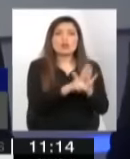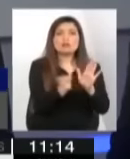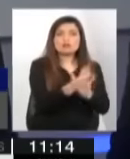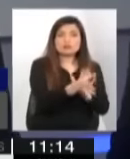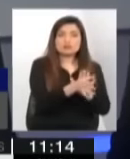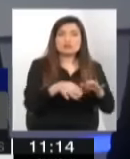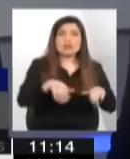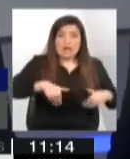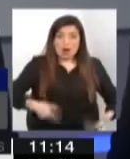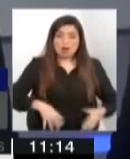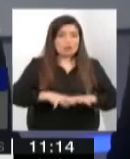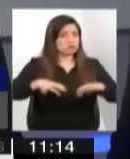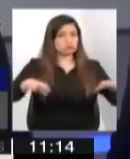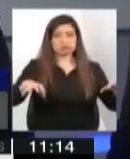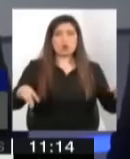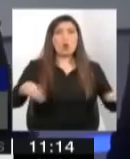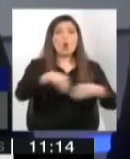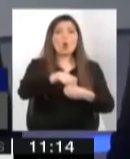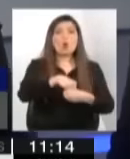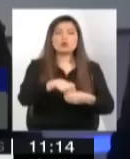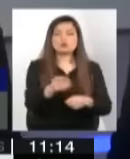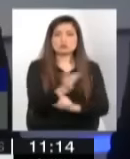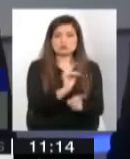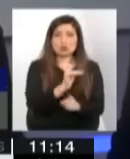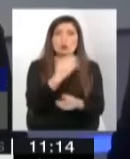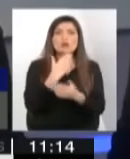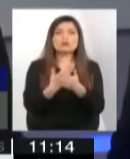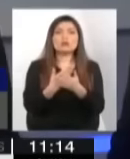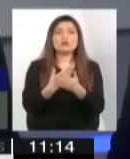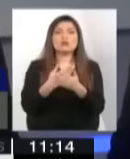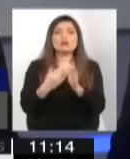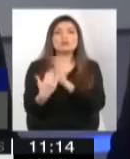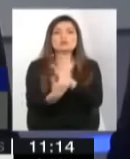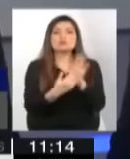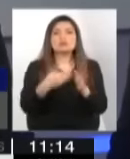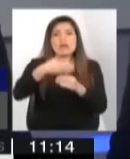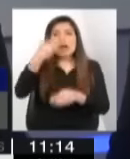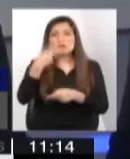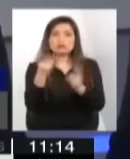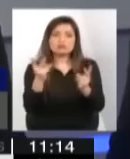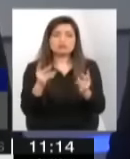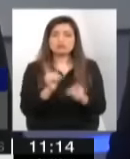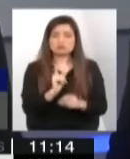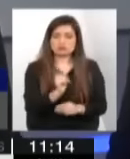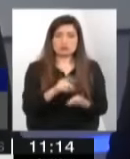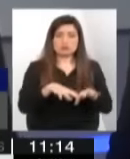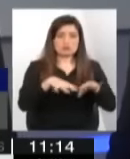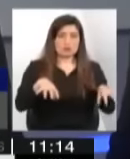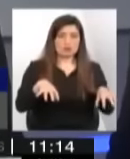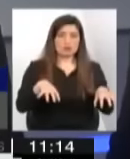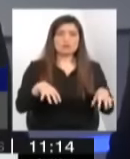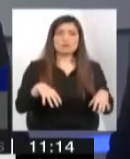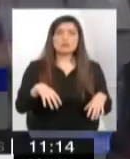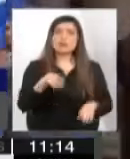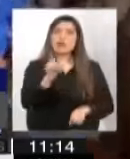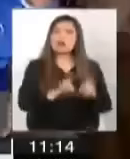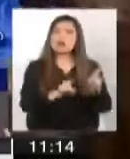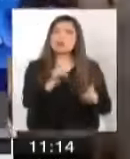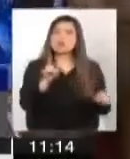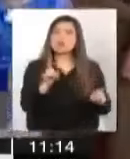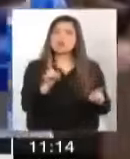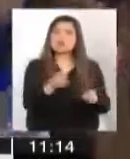separados, no están juntos como se ha hecho ver en la prensa, están separados. Hay solo un detalle que los chicos que son inimputables,